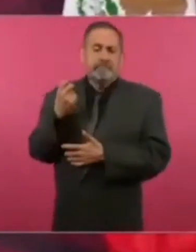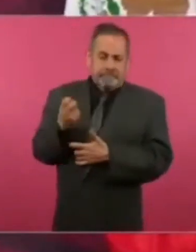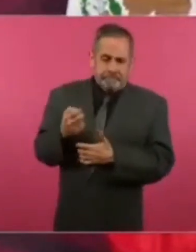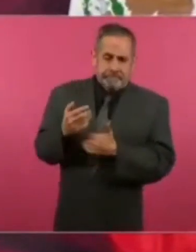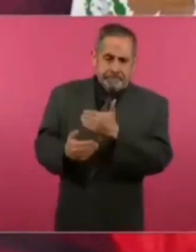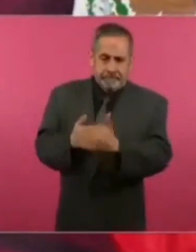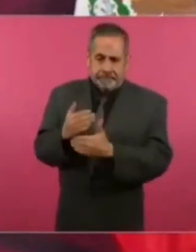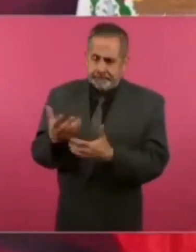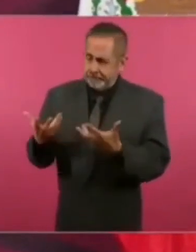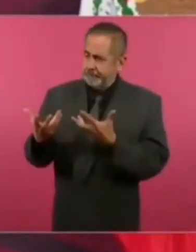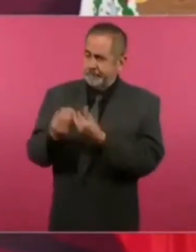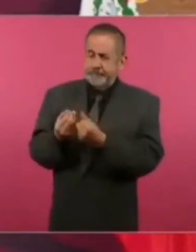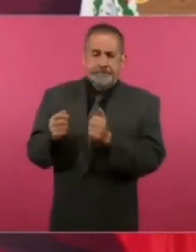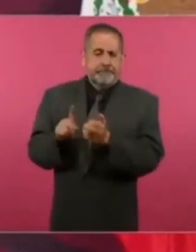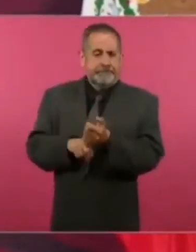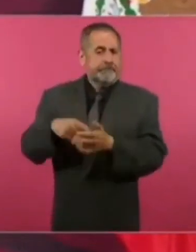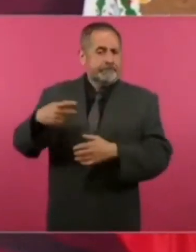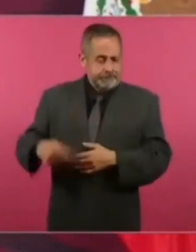causas de la nación.